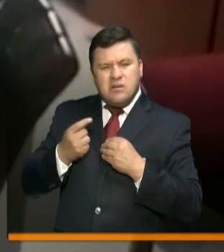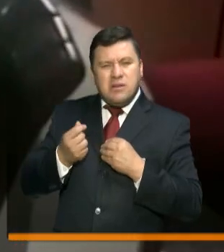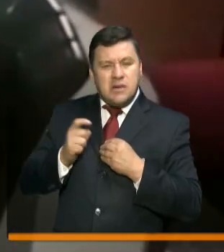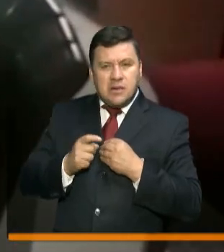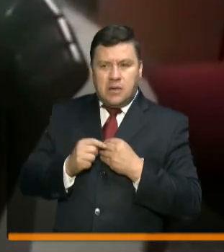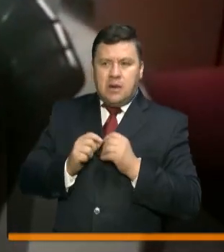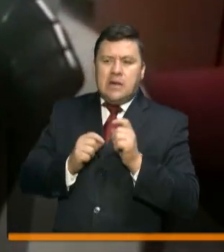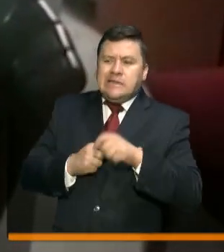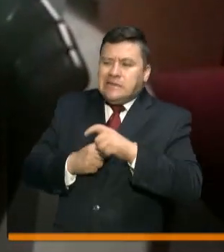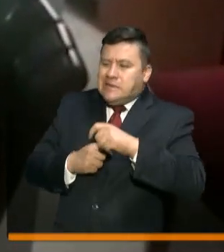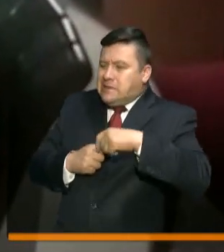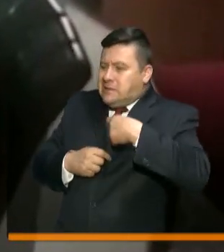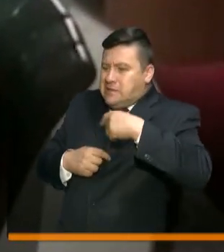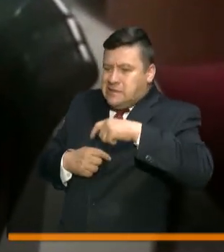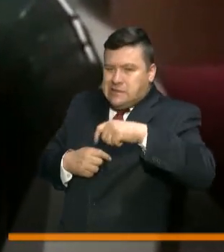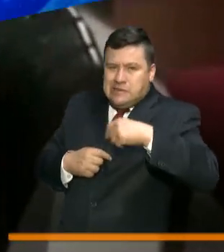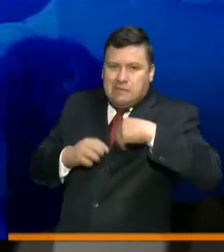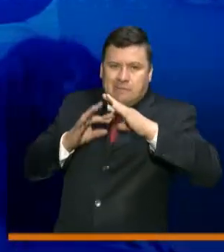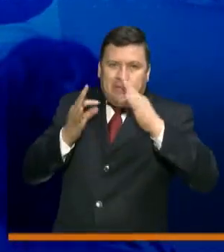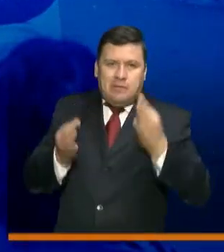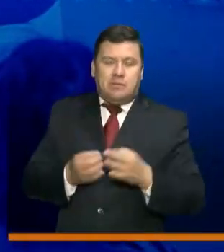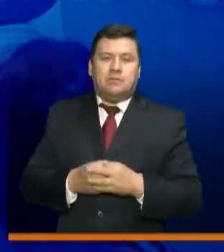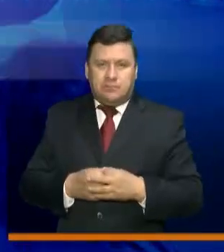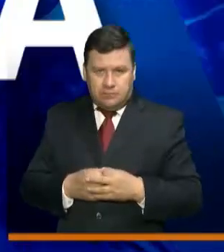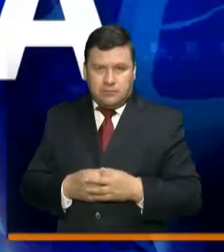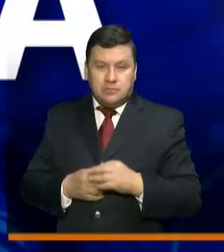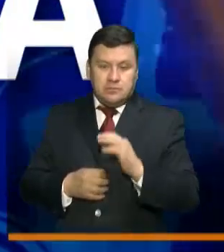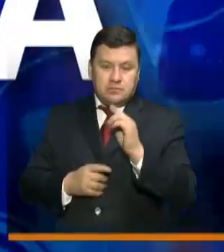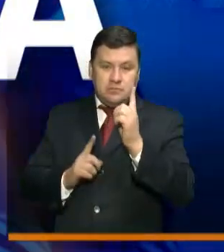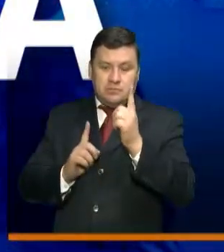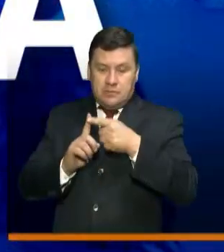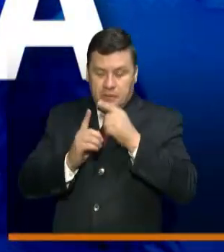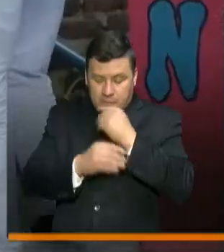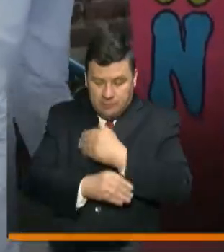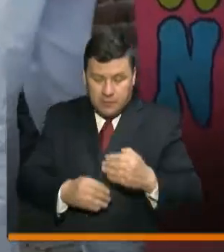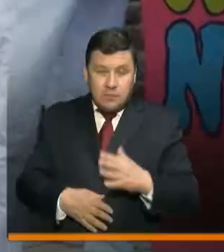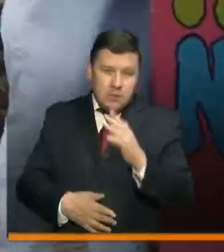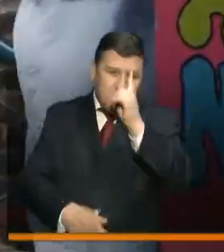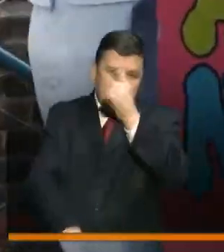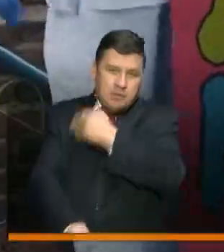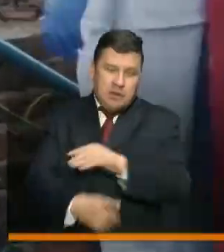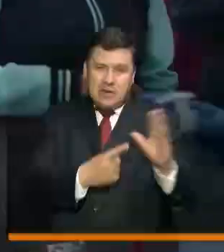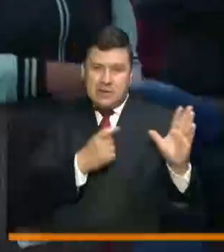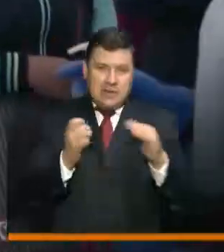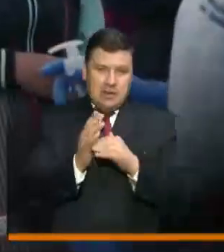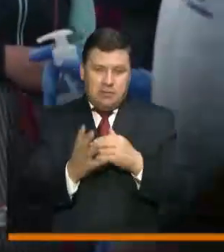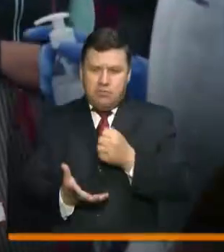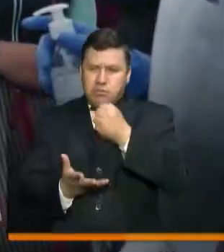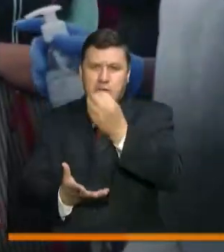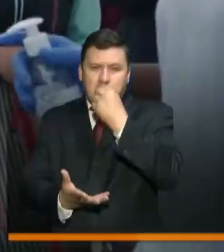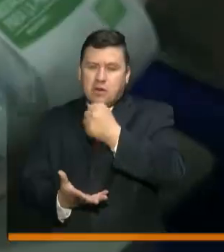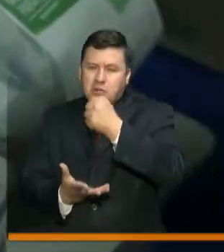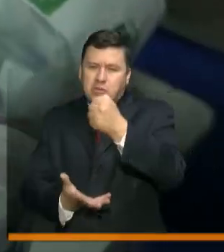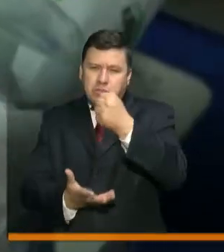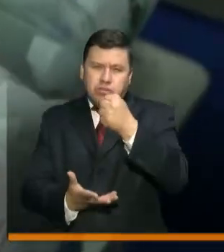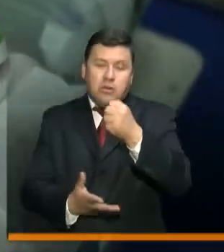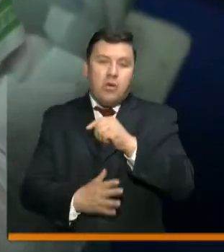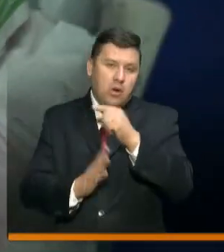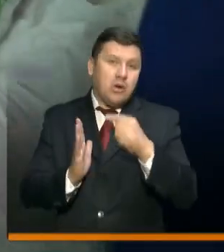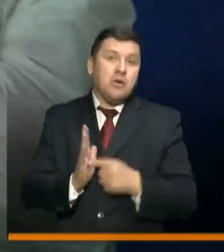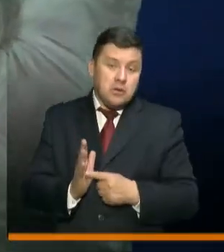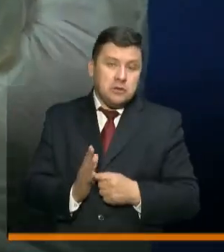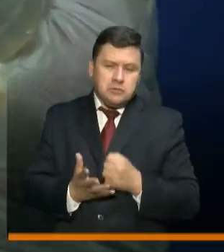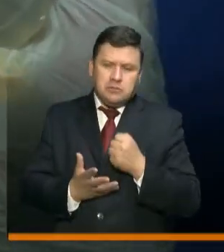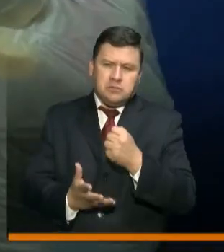necesidades de mi familia. Primera infancia. Más de 1.100.000 paquetes alimenticios reforzados